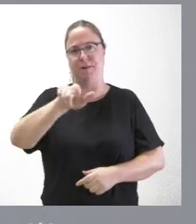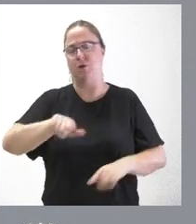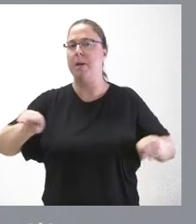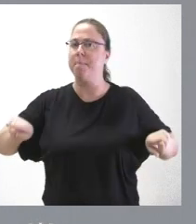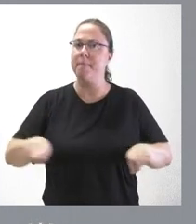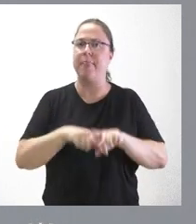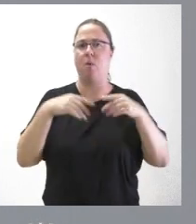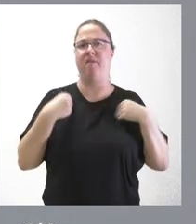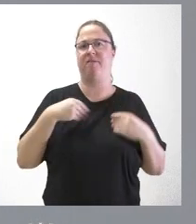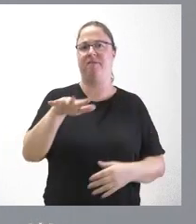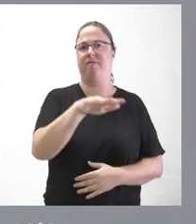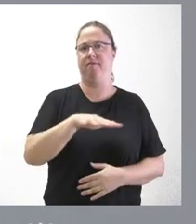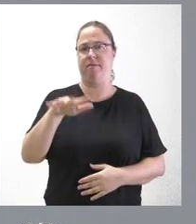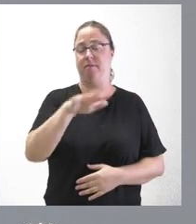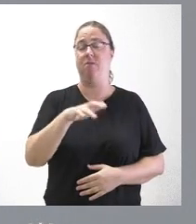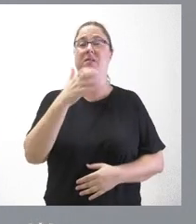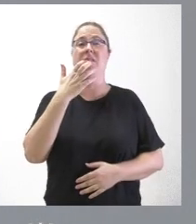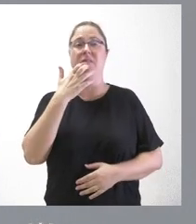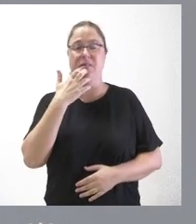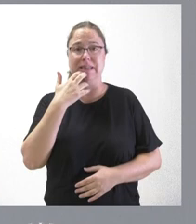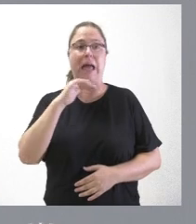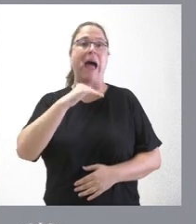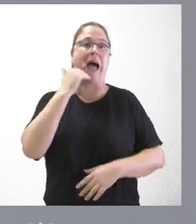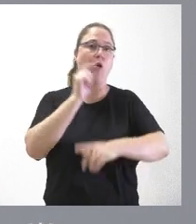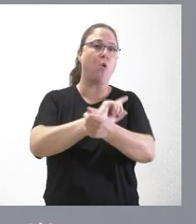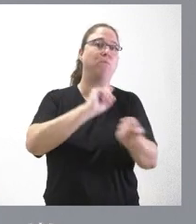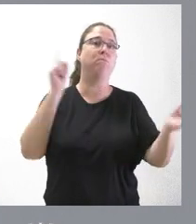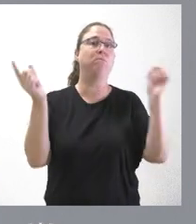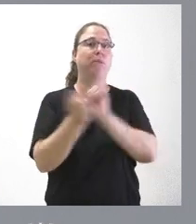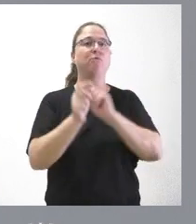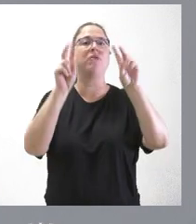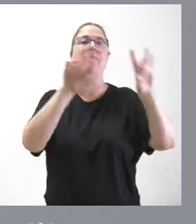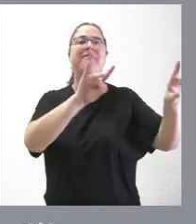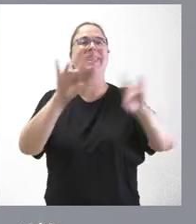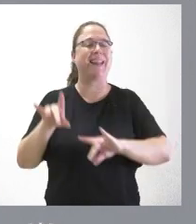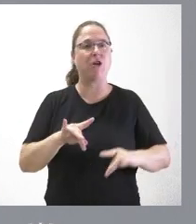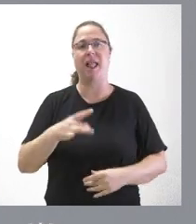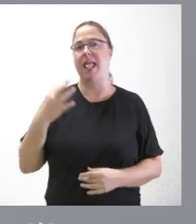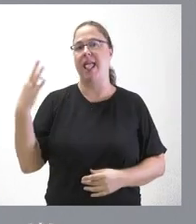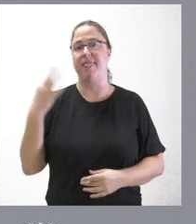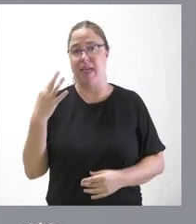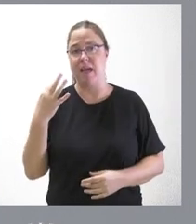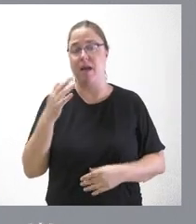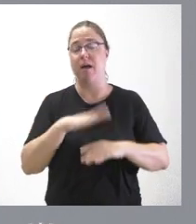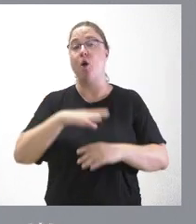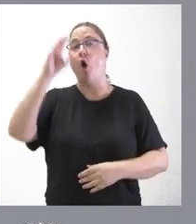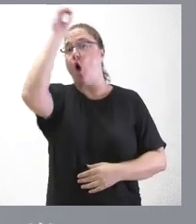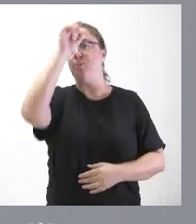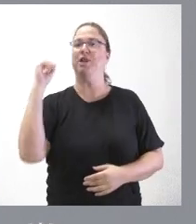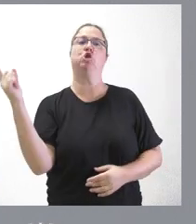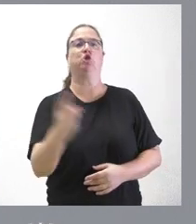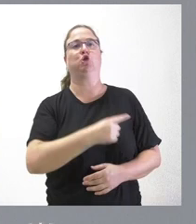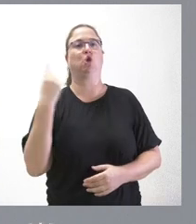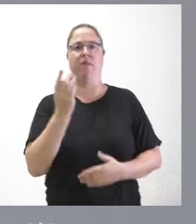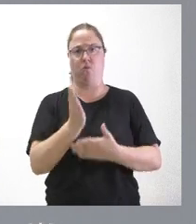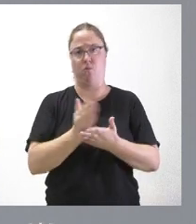y, por tanto, cualquier modificación que haya en materia territorial debe tener en cuenta la opinión de todas las comunidades